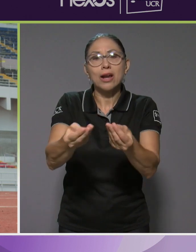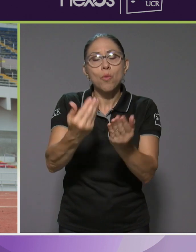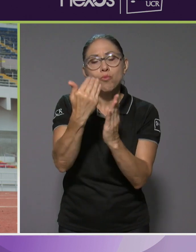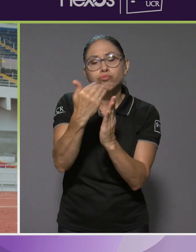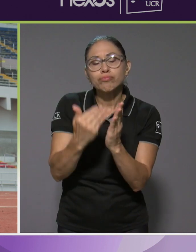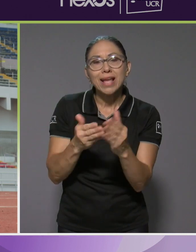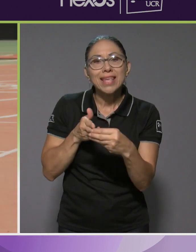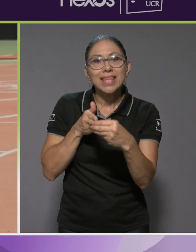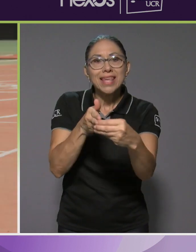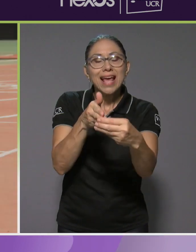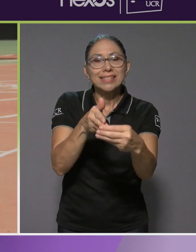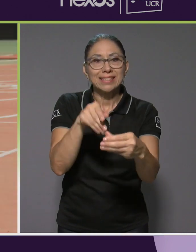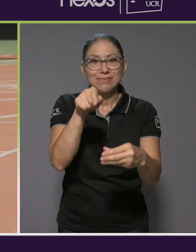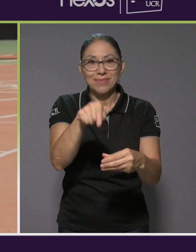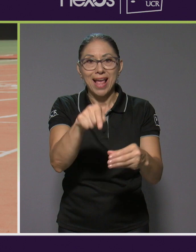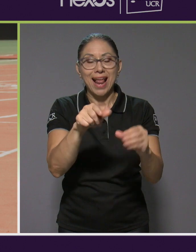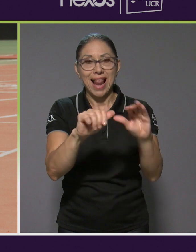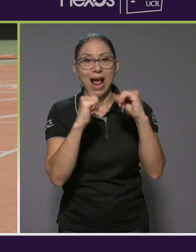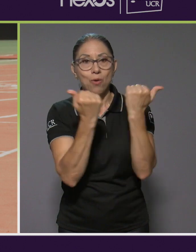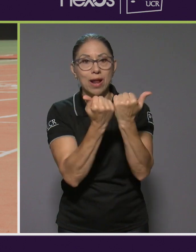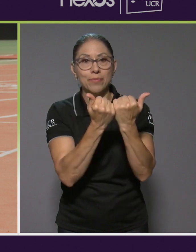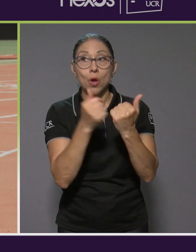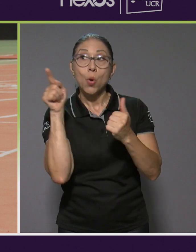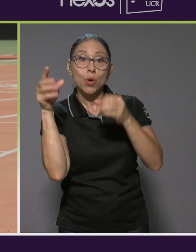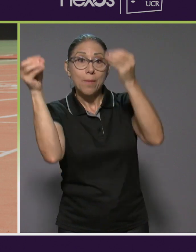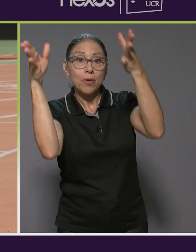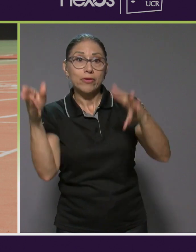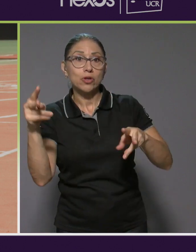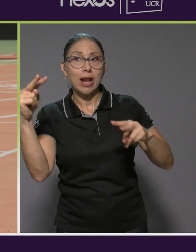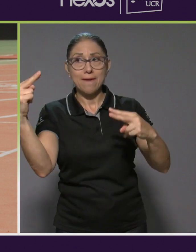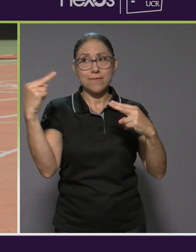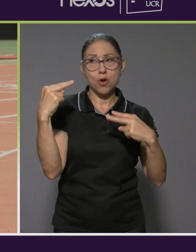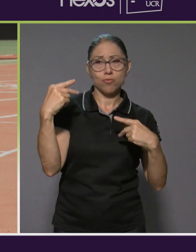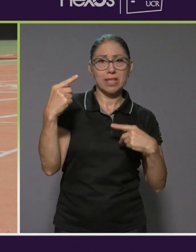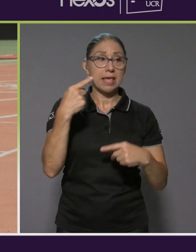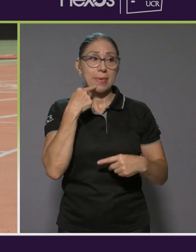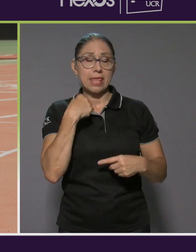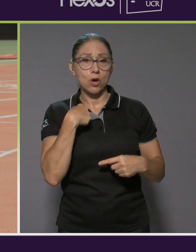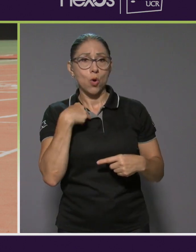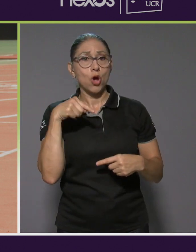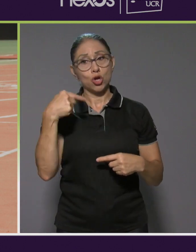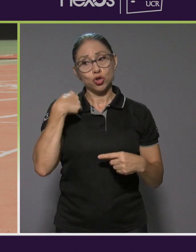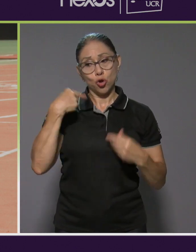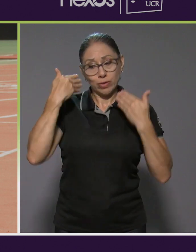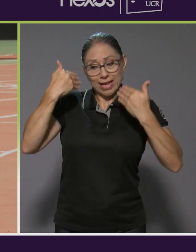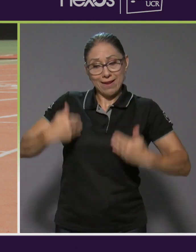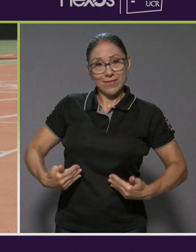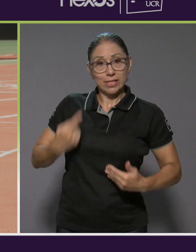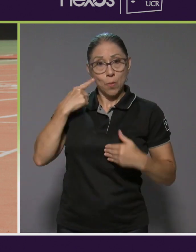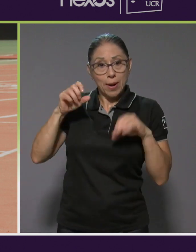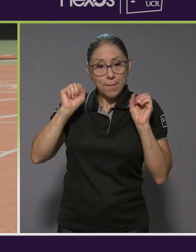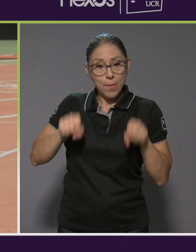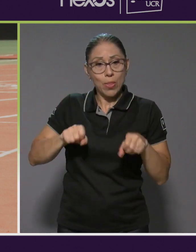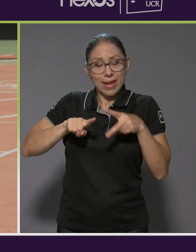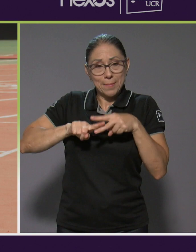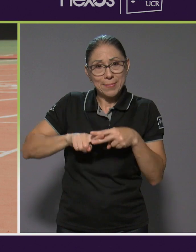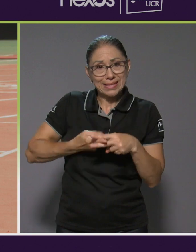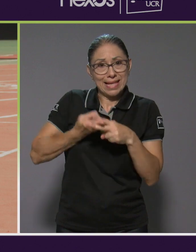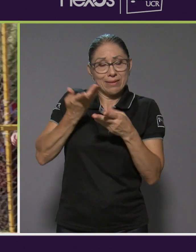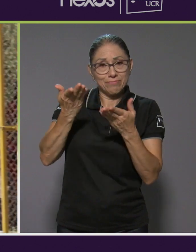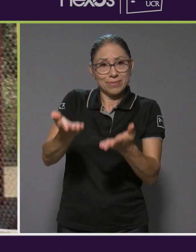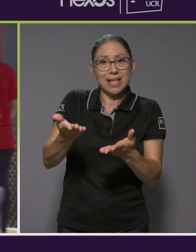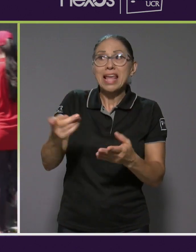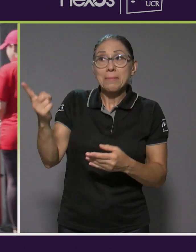Y una profe me vio y me dijo que yo tenía el físico para que me metiera a correr. Y yo que si me quería, que si quería que yo me